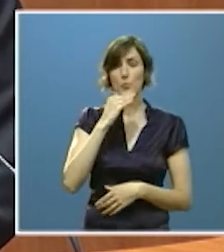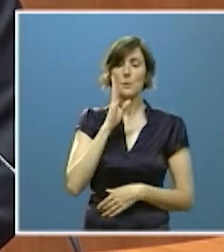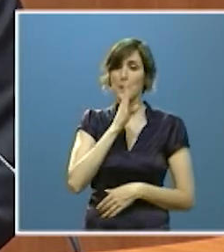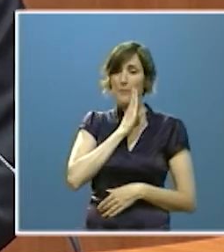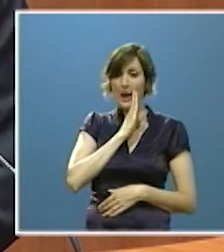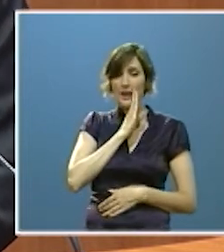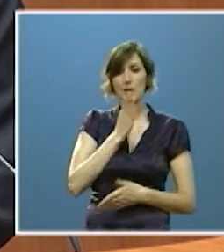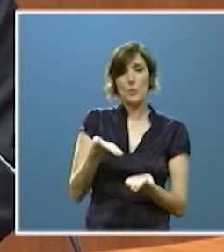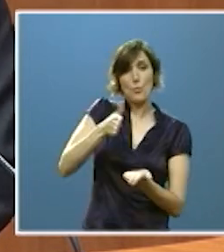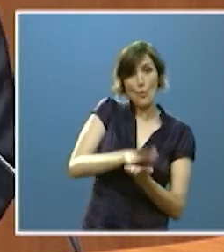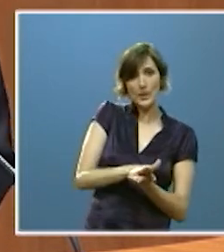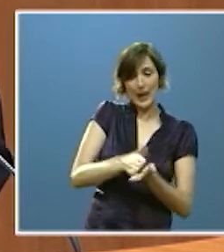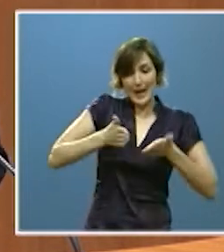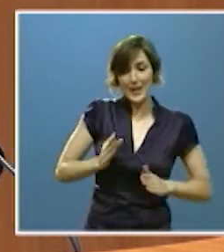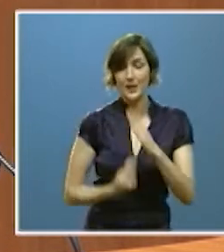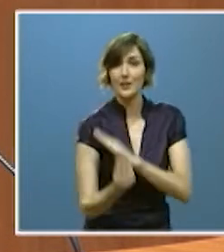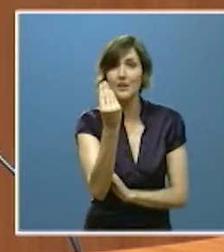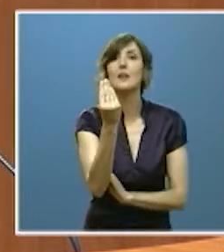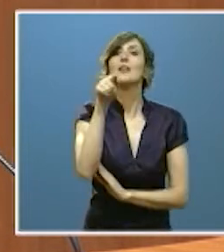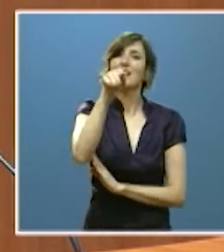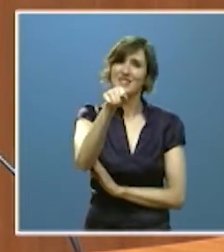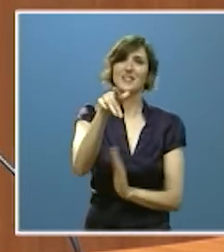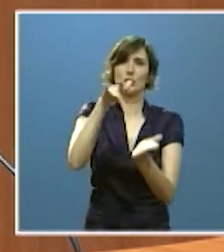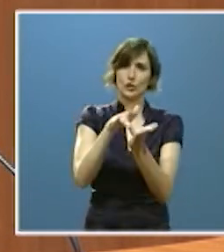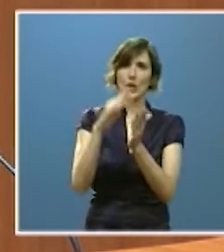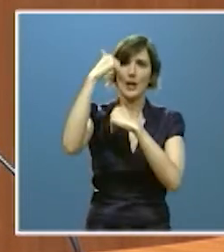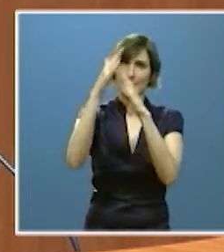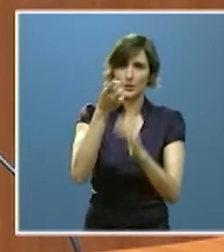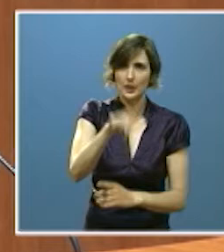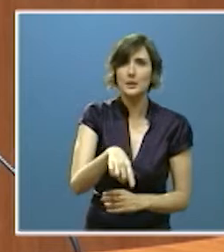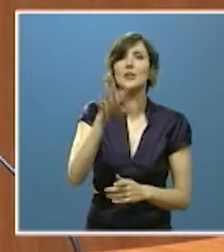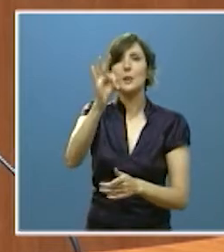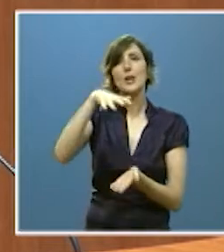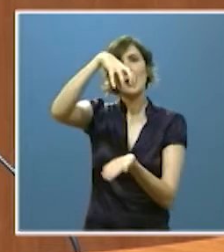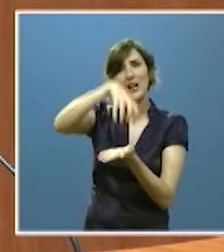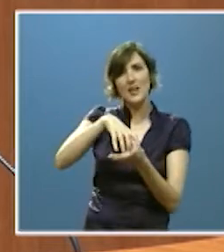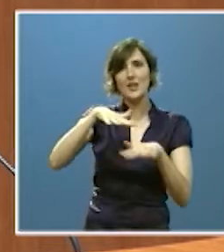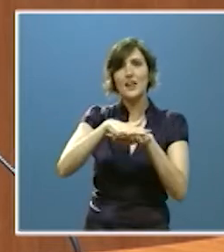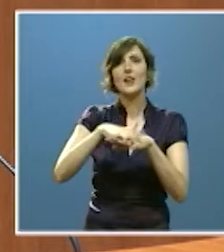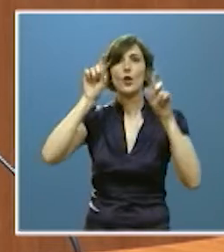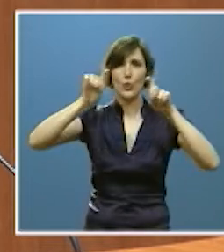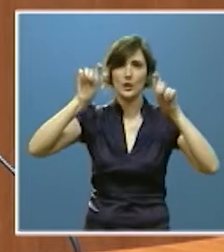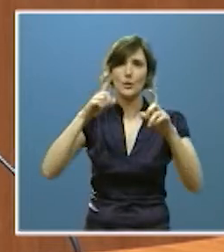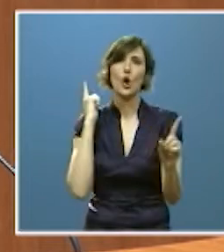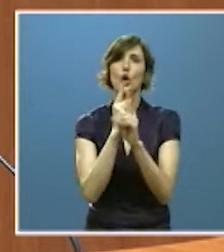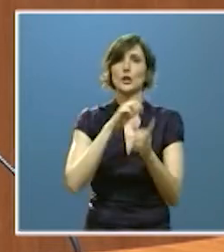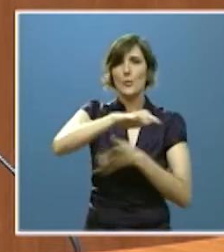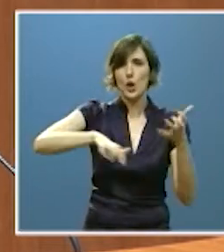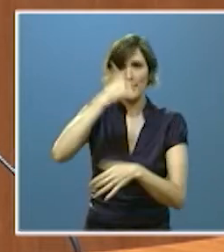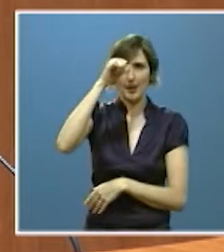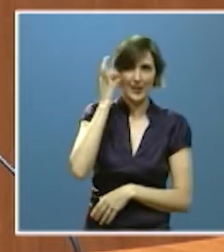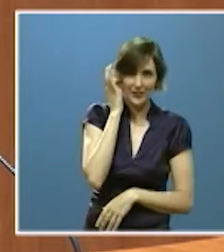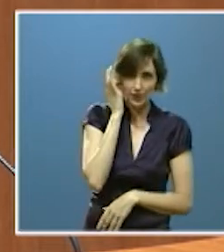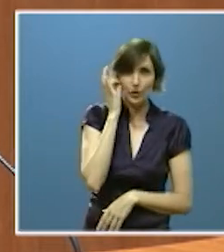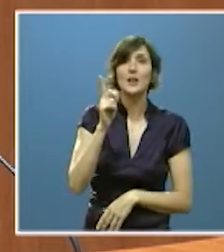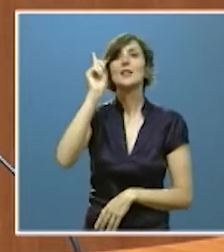además se ha constituido la red de centros educativos contra la violencia de género y en los próximos meses aprobaremos el